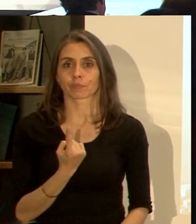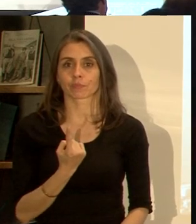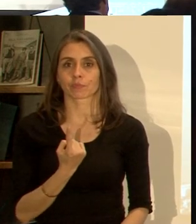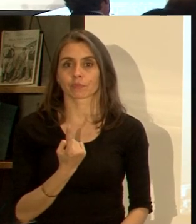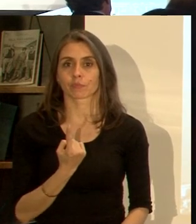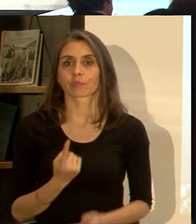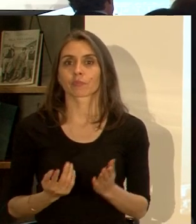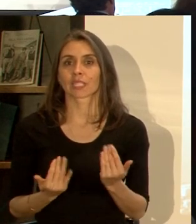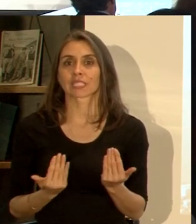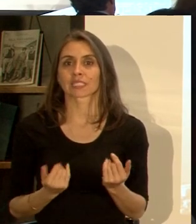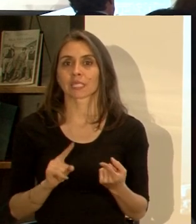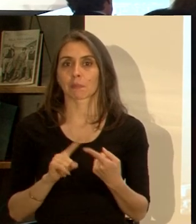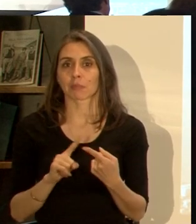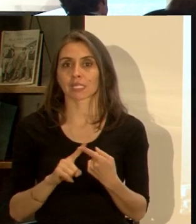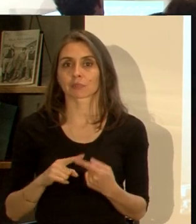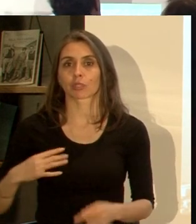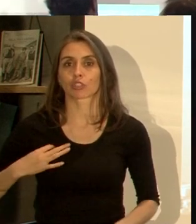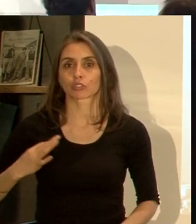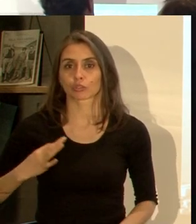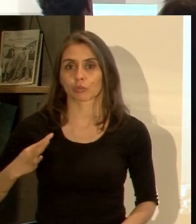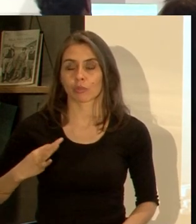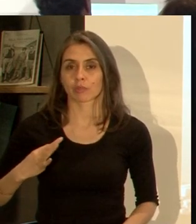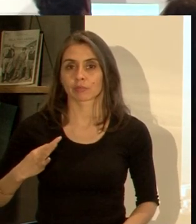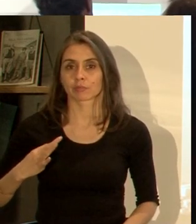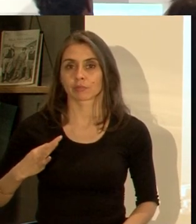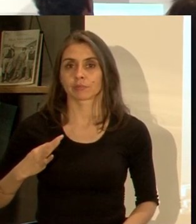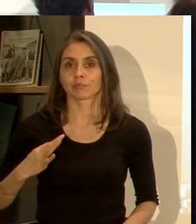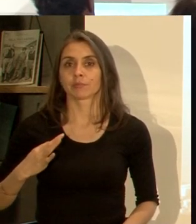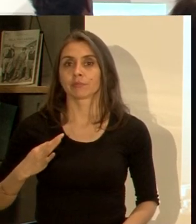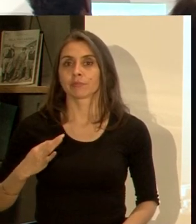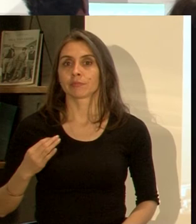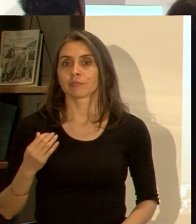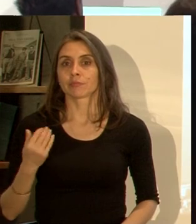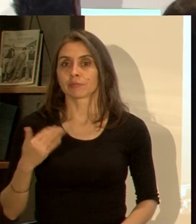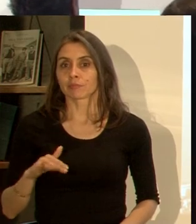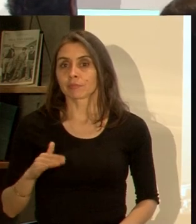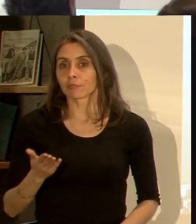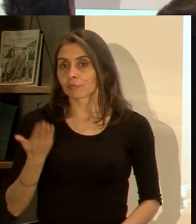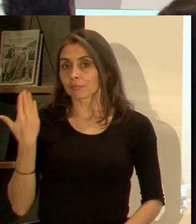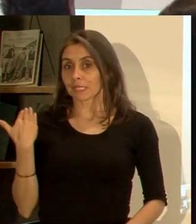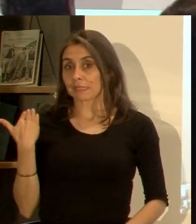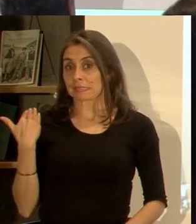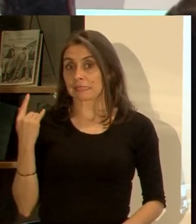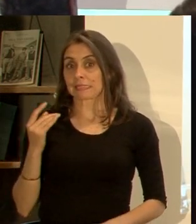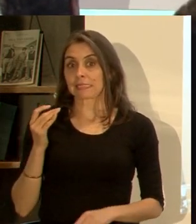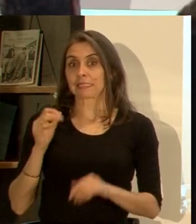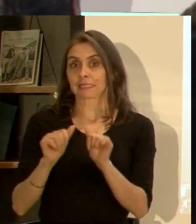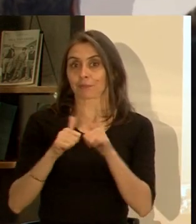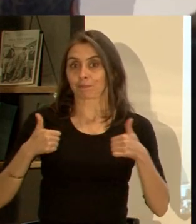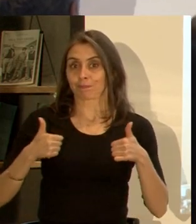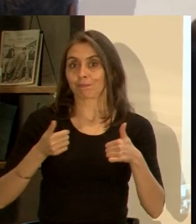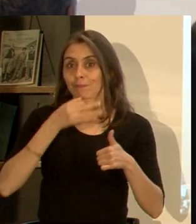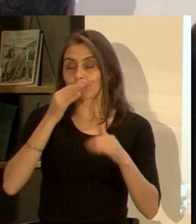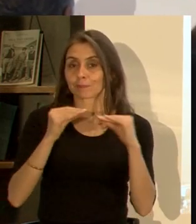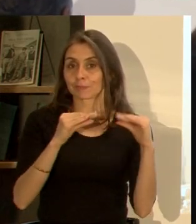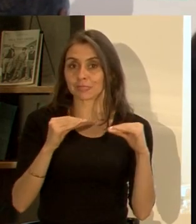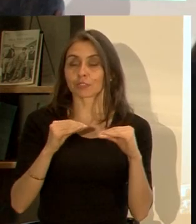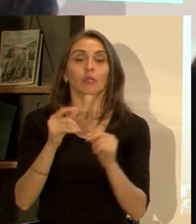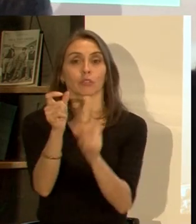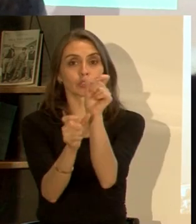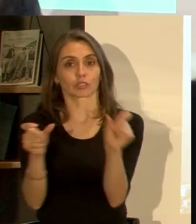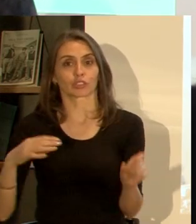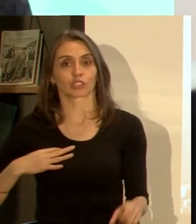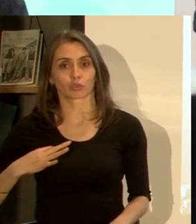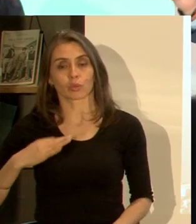se necesita participación ciudadana lo hablamos se habló en el evento anterior y en la medida en que la ciudadanía esté consciente